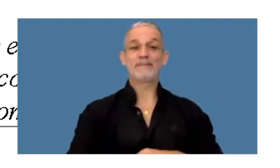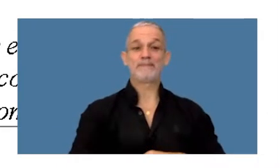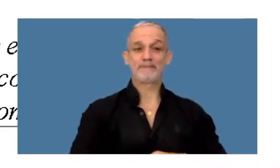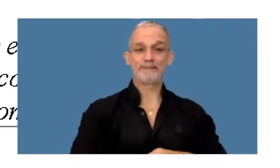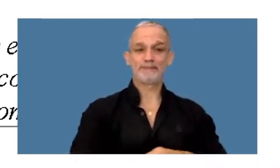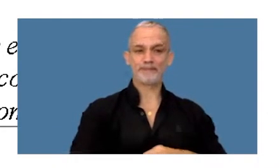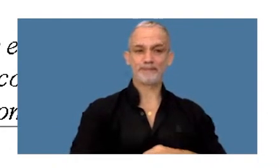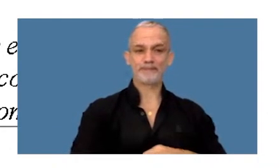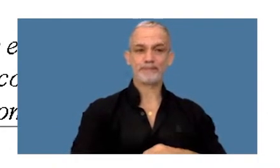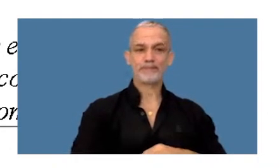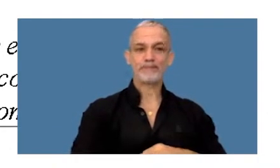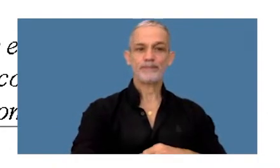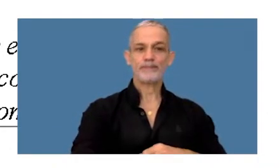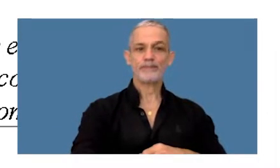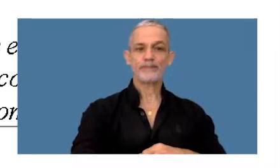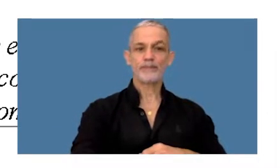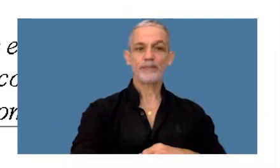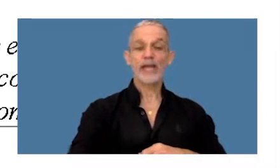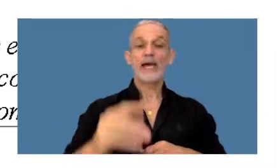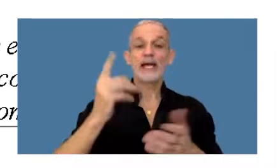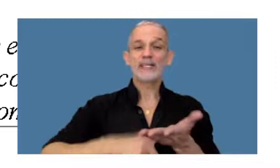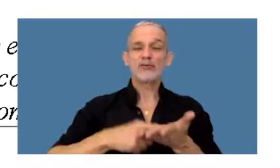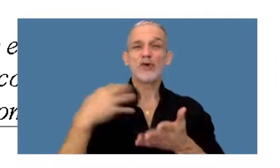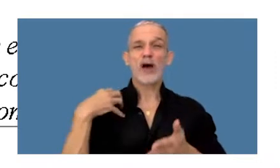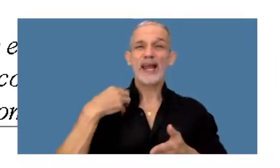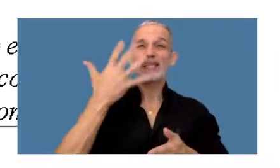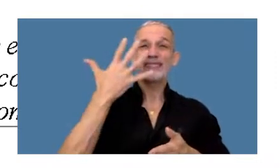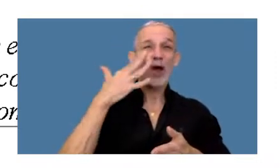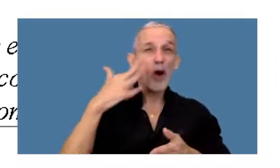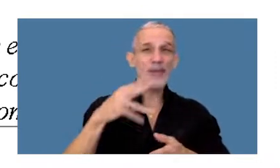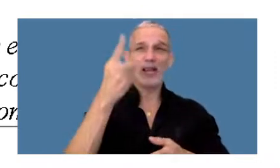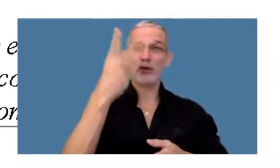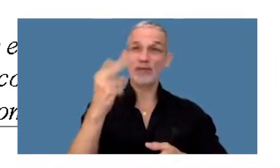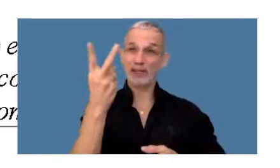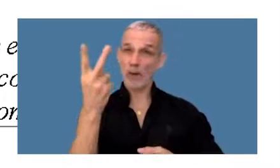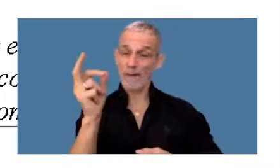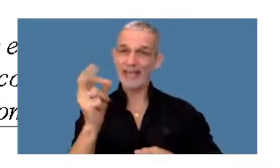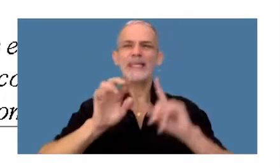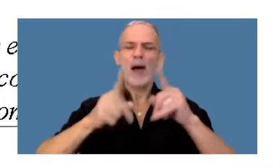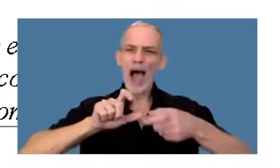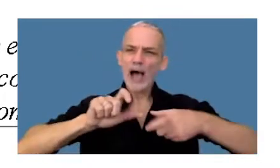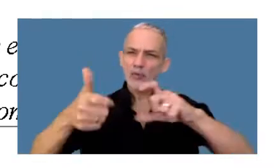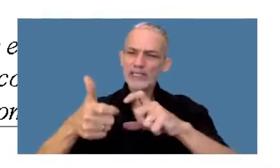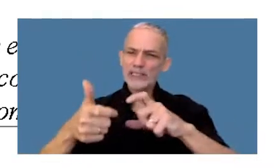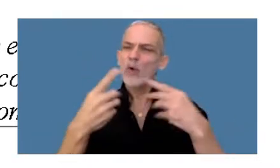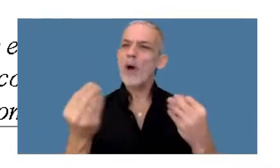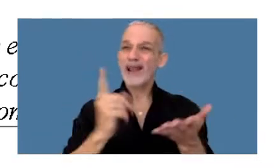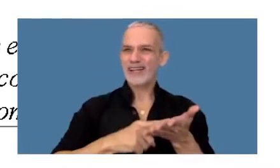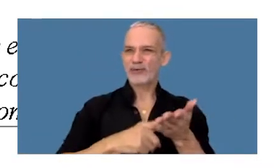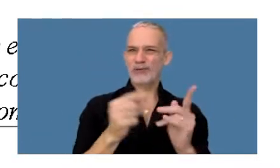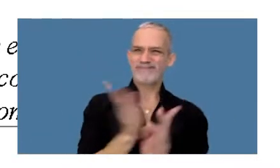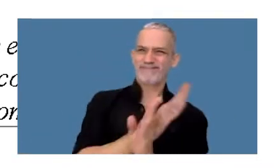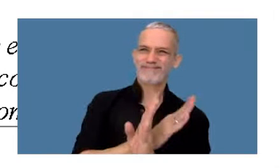La resolución general 5.220 también actualiza la resolución